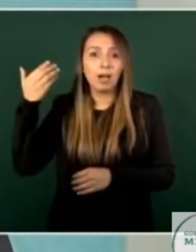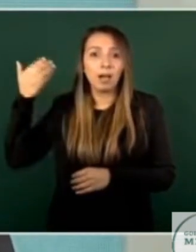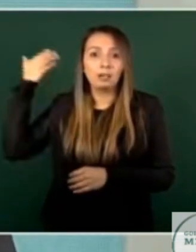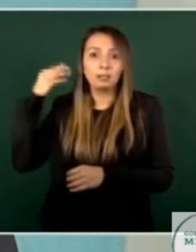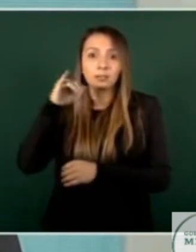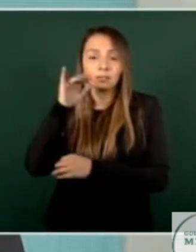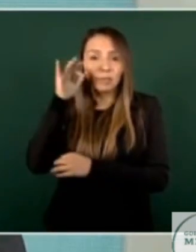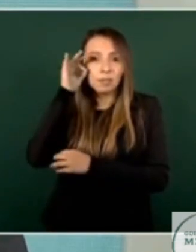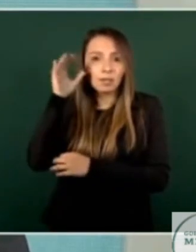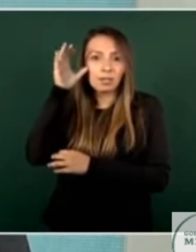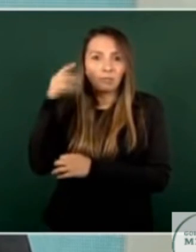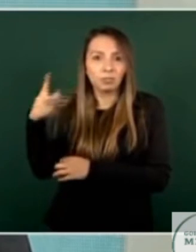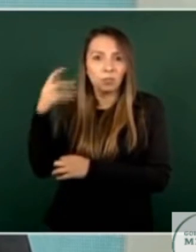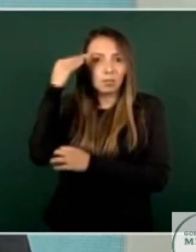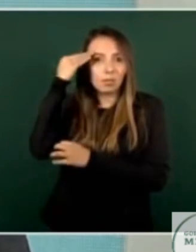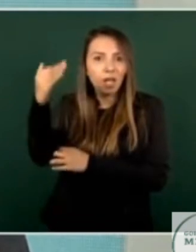Calderón